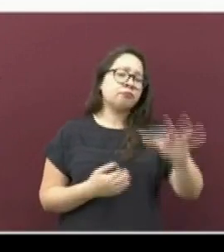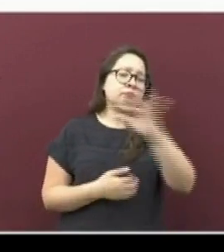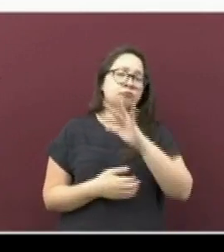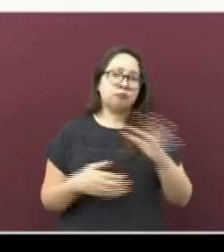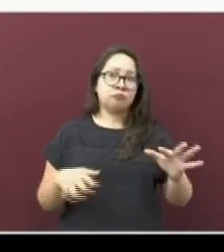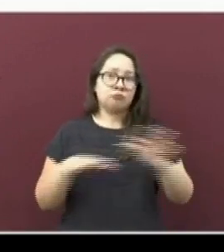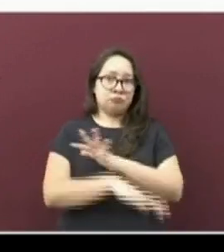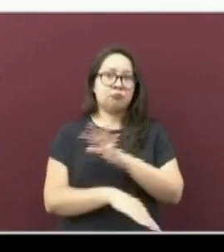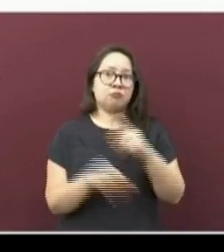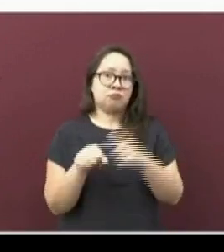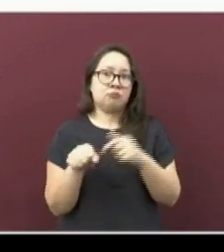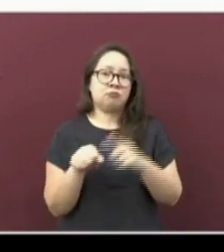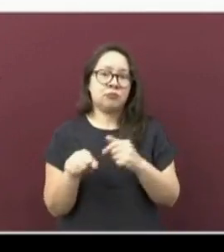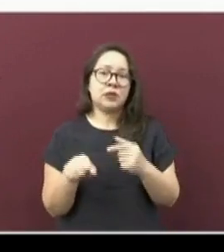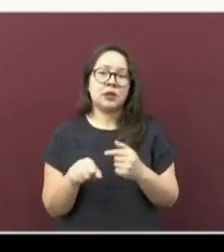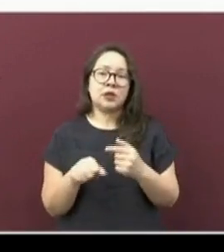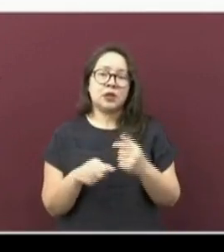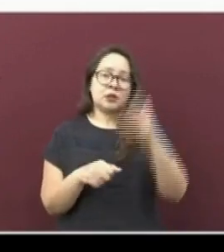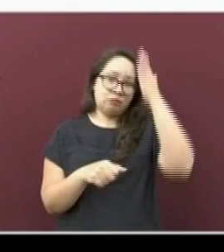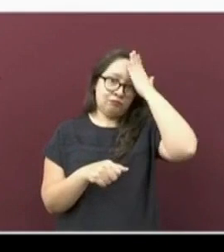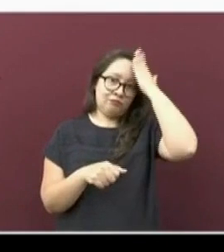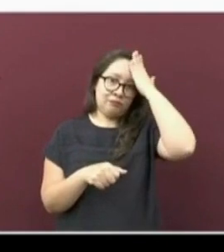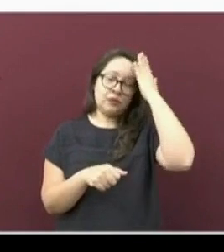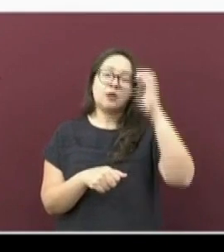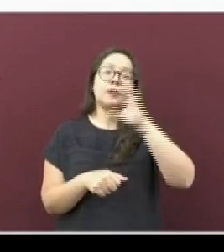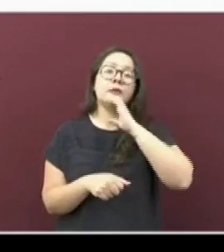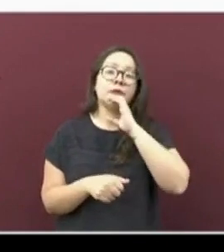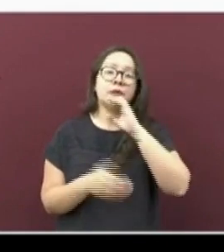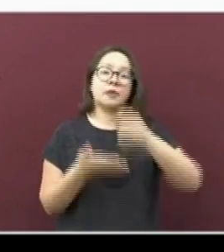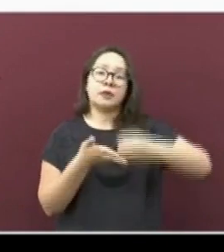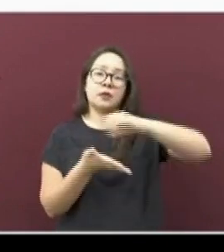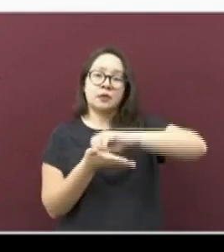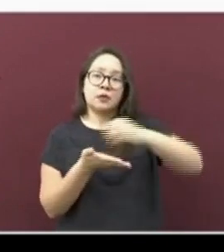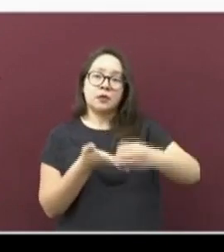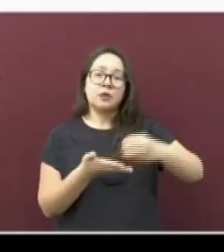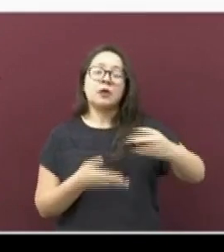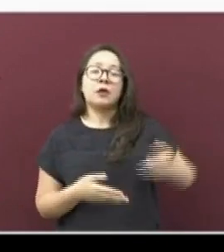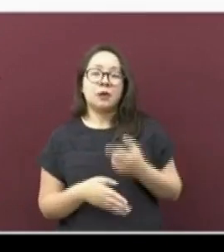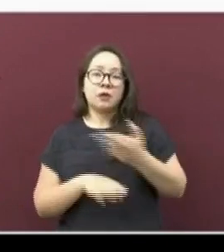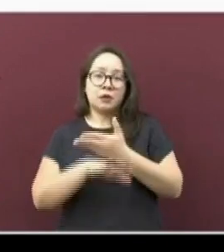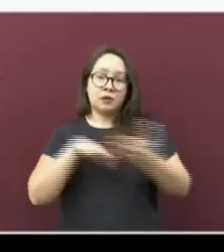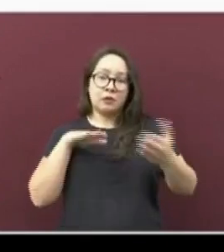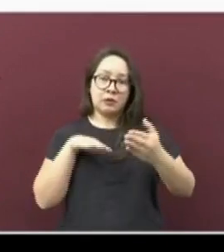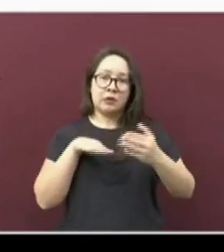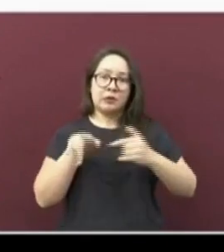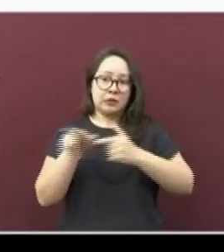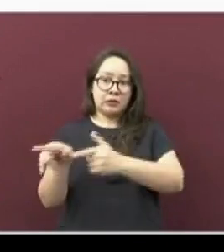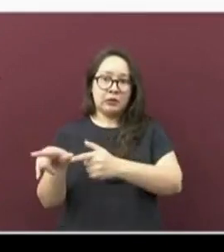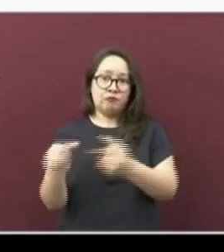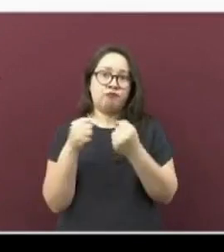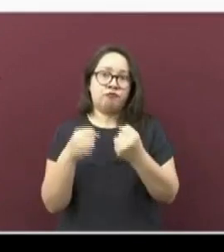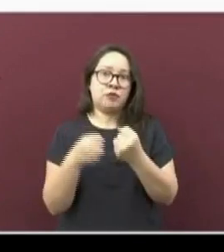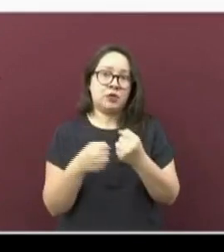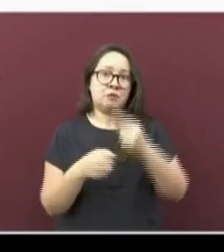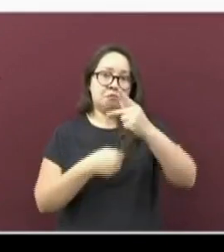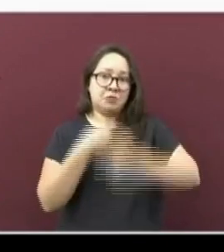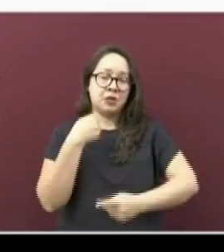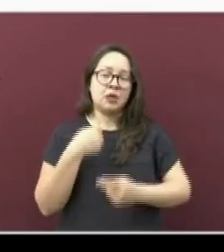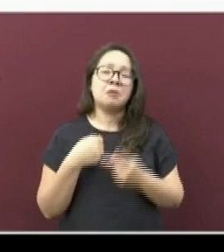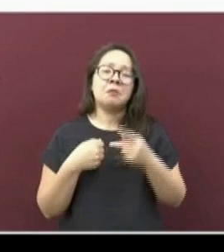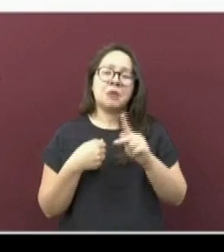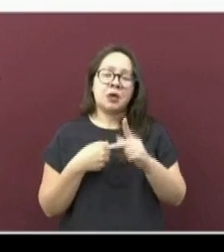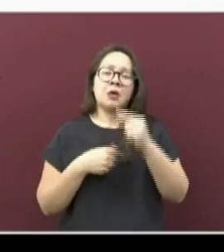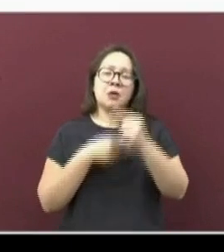cambios. Las cabeceras Córdoba, Orizaba y Río Blanco continúan en riesgo alto. No obstante, cada